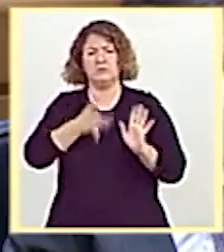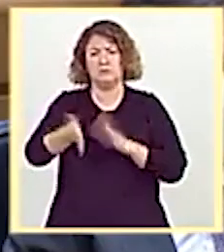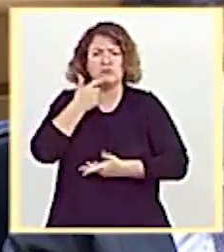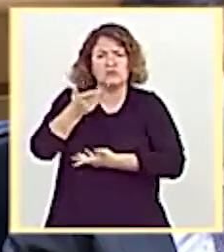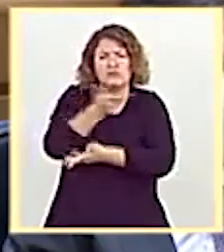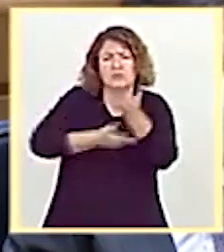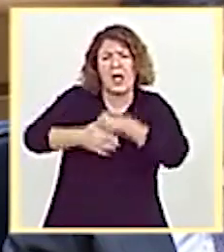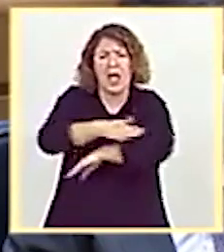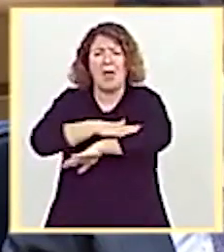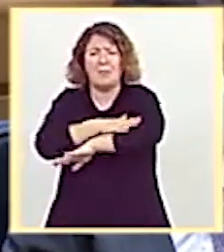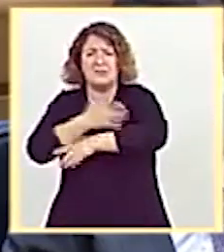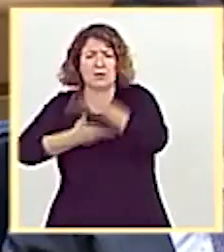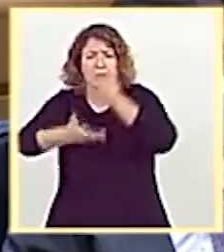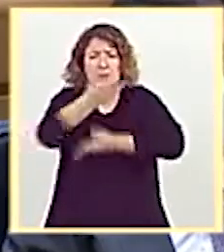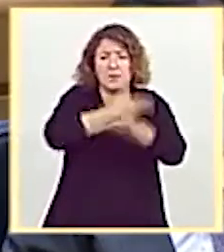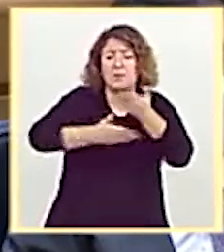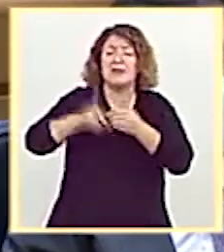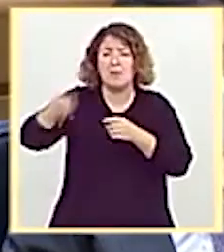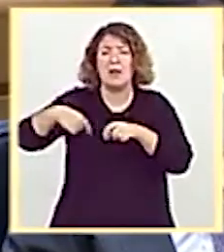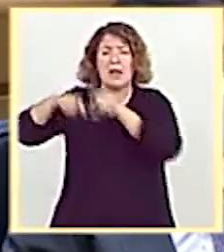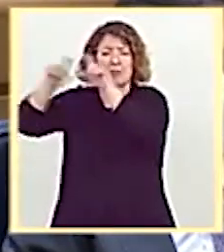la participación del sector privado.